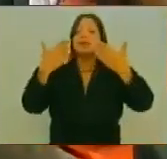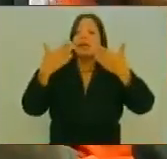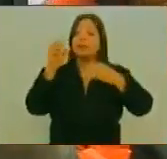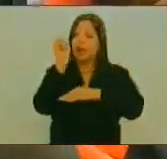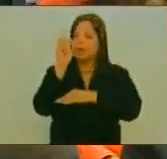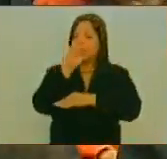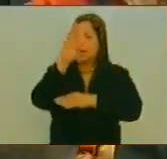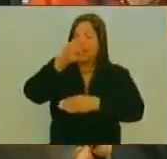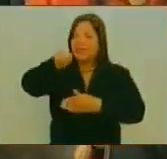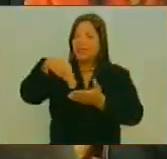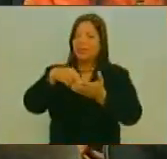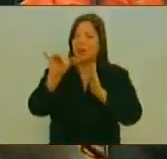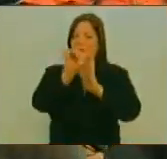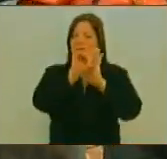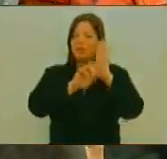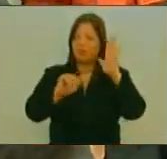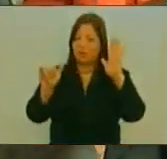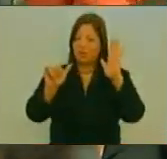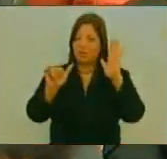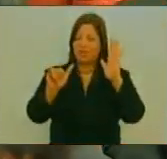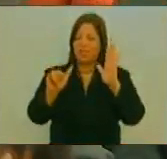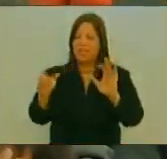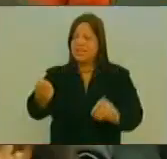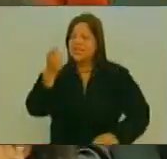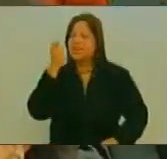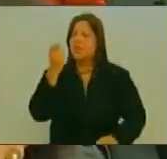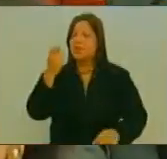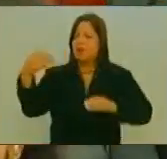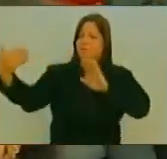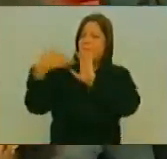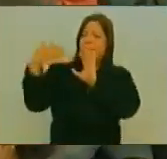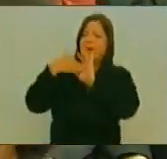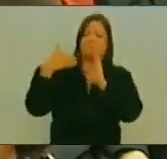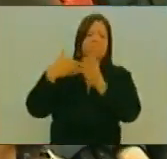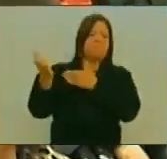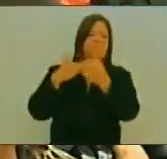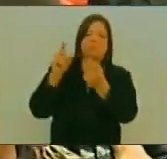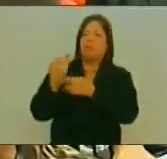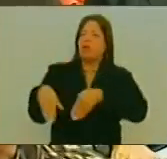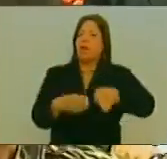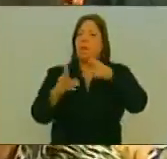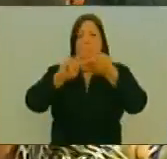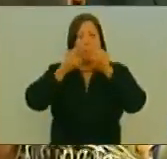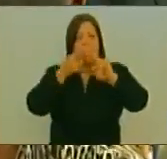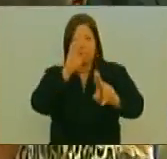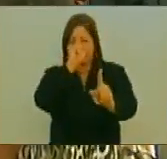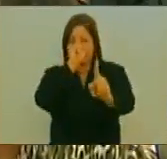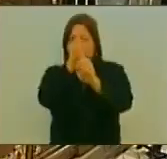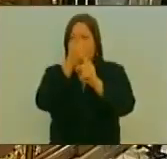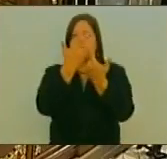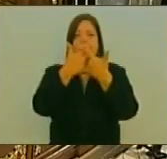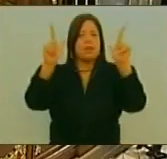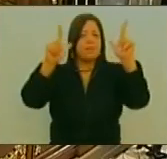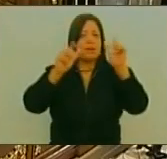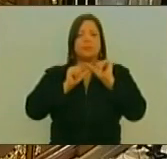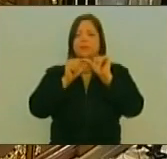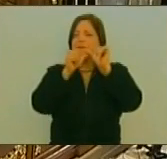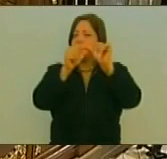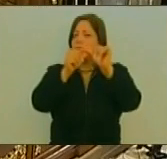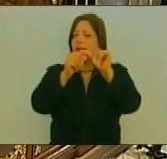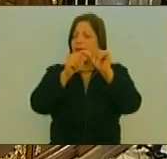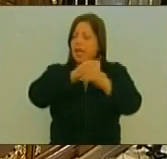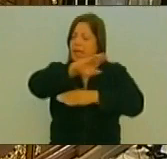Asamblea Nacional Constituyente Ninguna Amenaza Torcerá El camino De la patria Para ser Libre Para ser